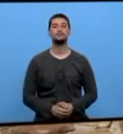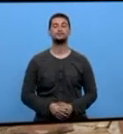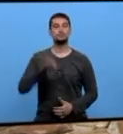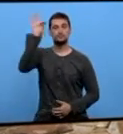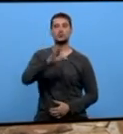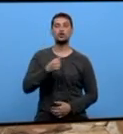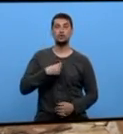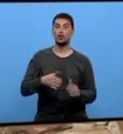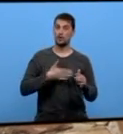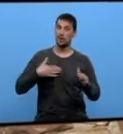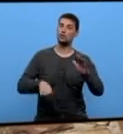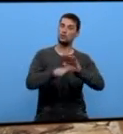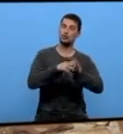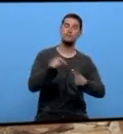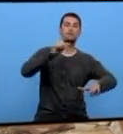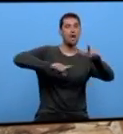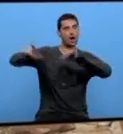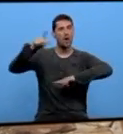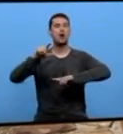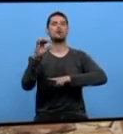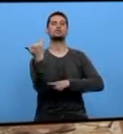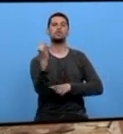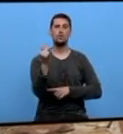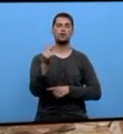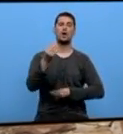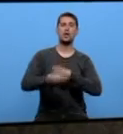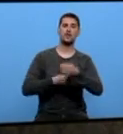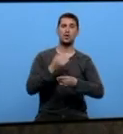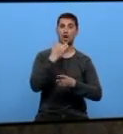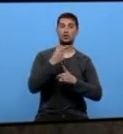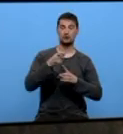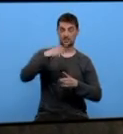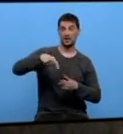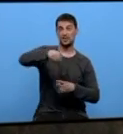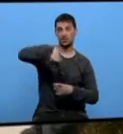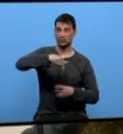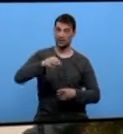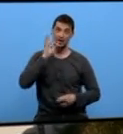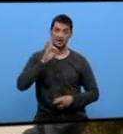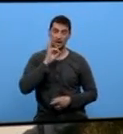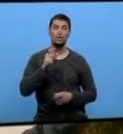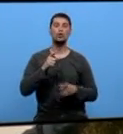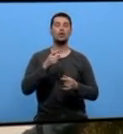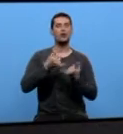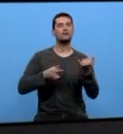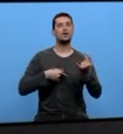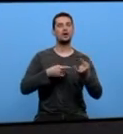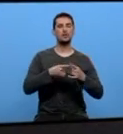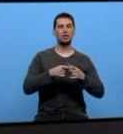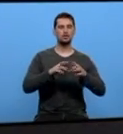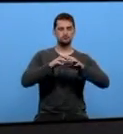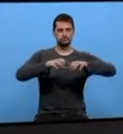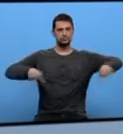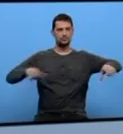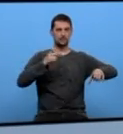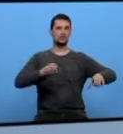seguir surfeando e viajando, hacer alguna prueba do circuito gallego. Os acantilados e o areal serviron de tribuna privilegiada a